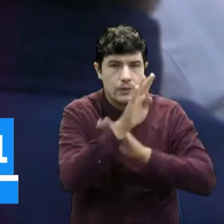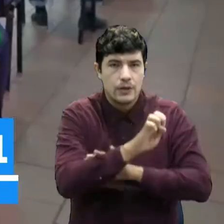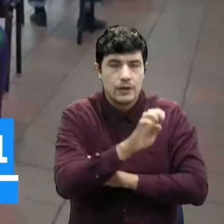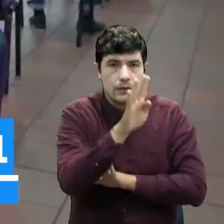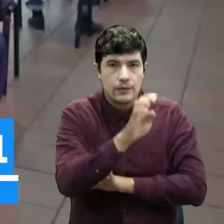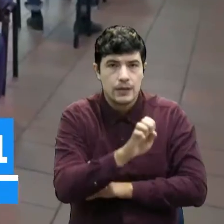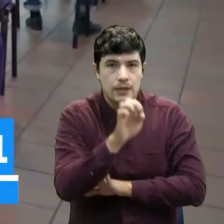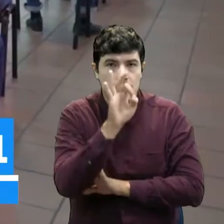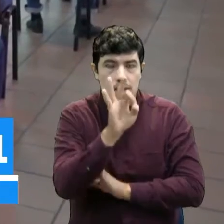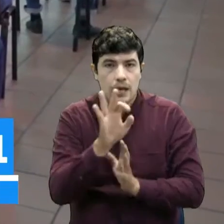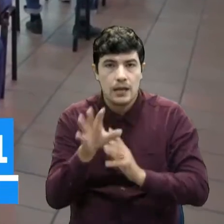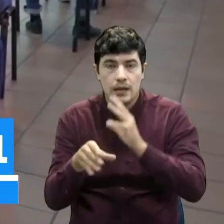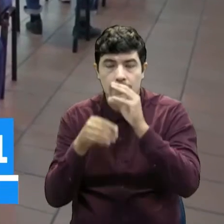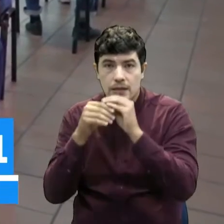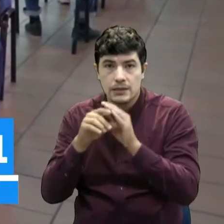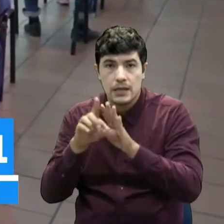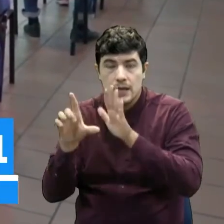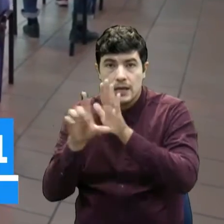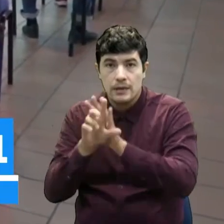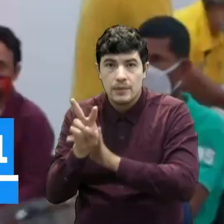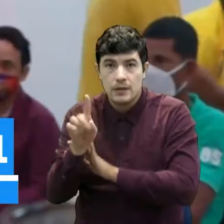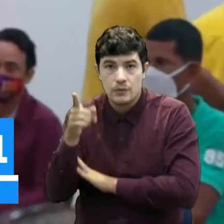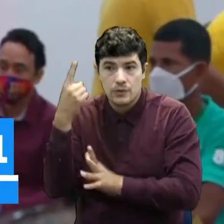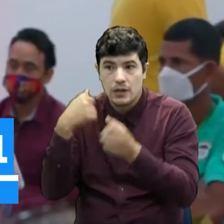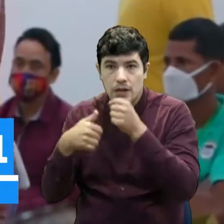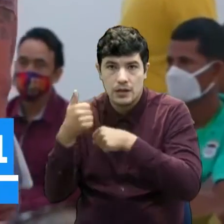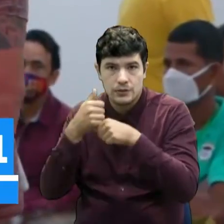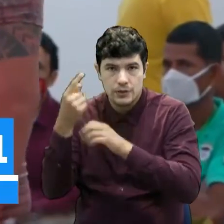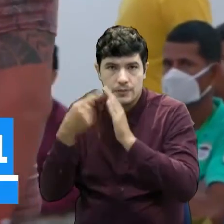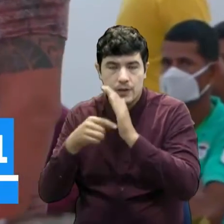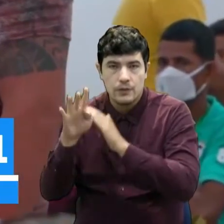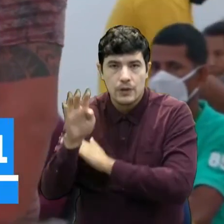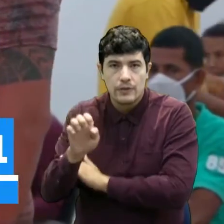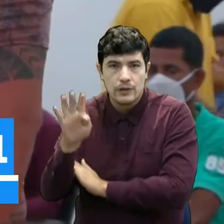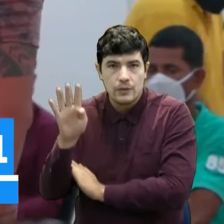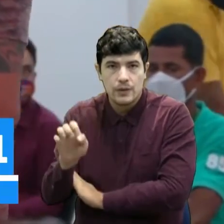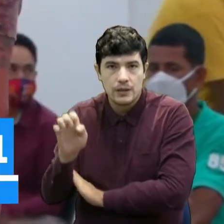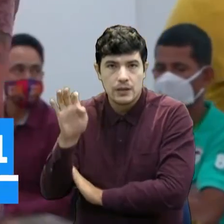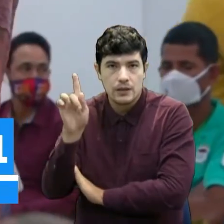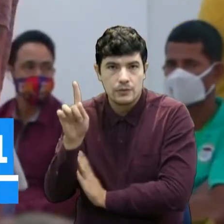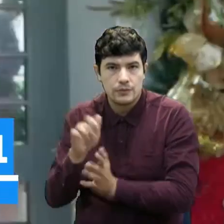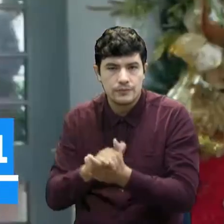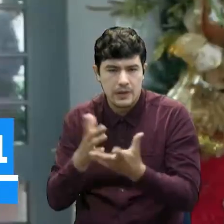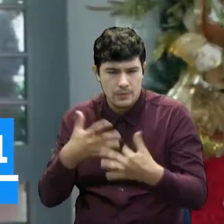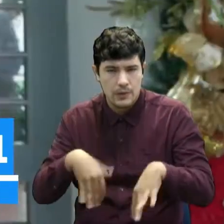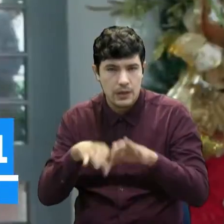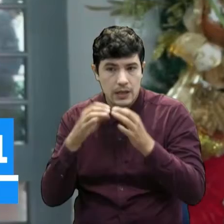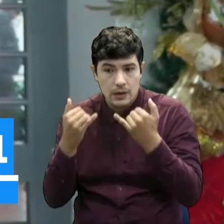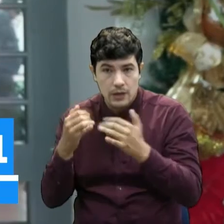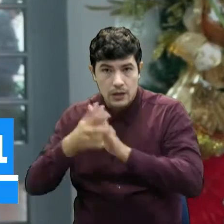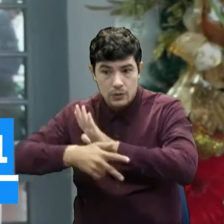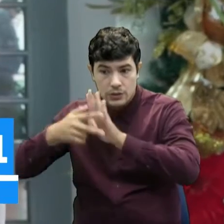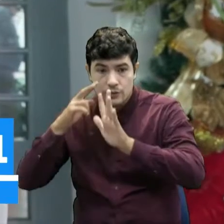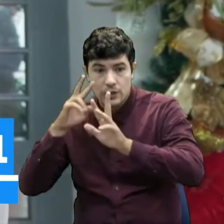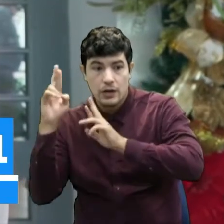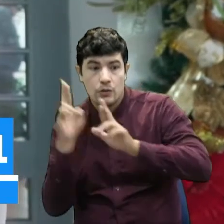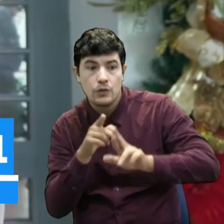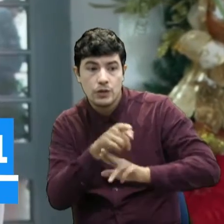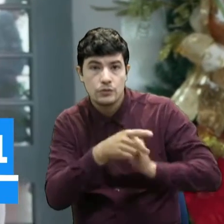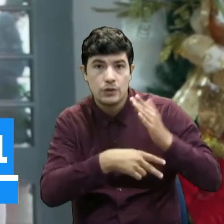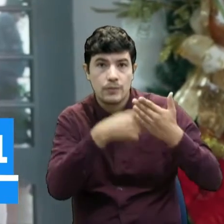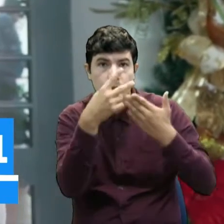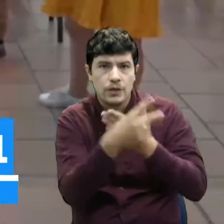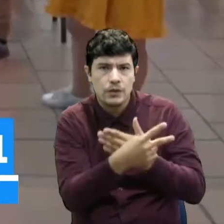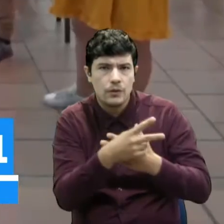21 del 91. Por eso es muy importante porque ese reconocimiento constitucional está basado